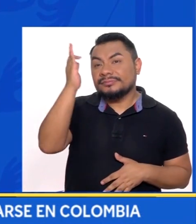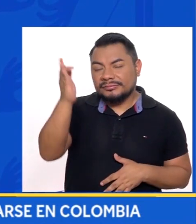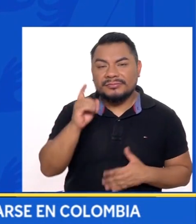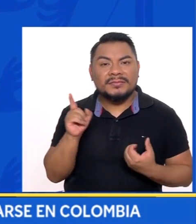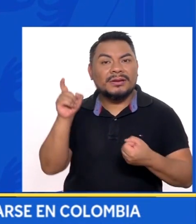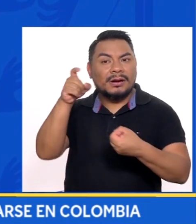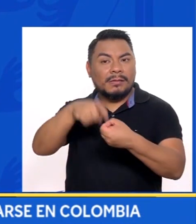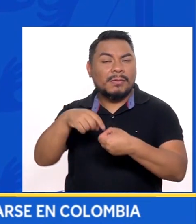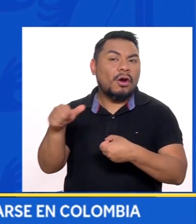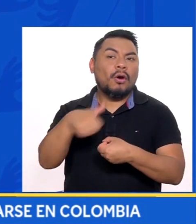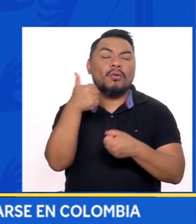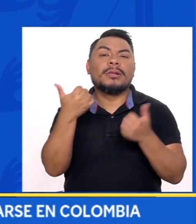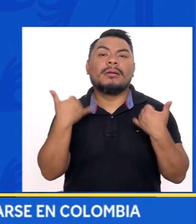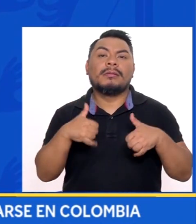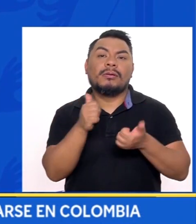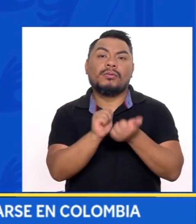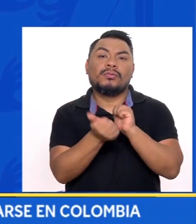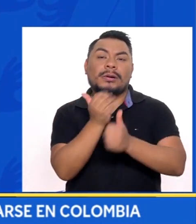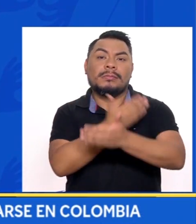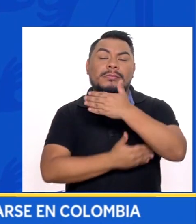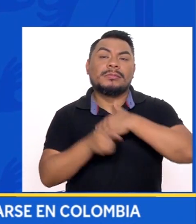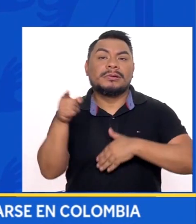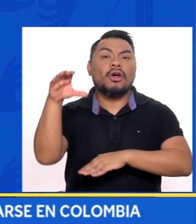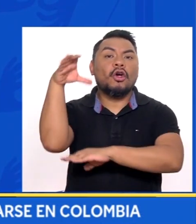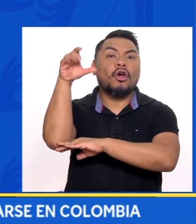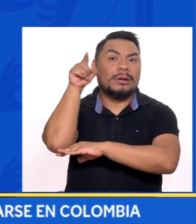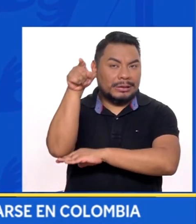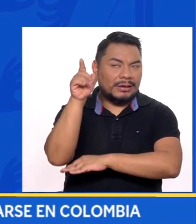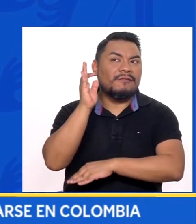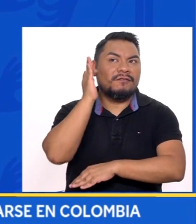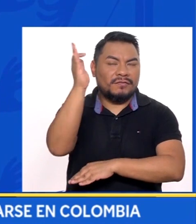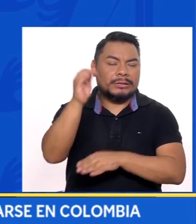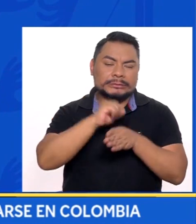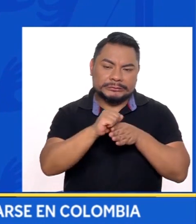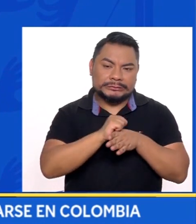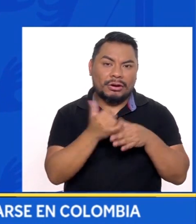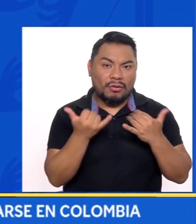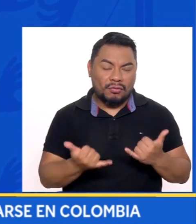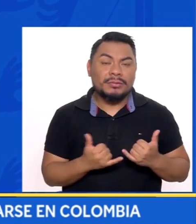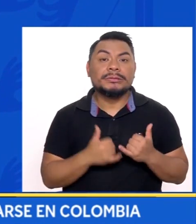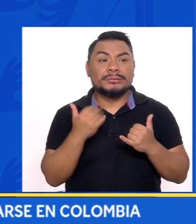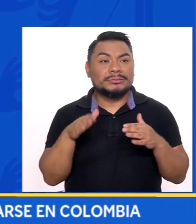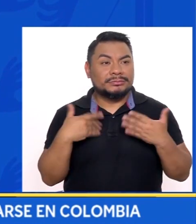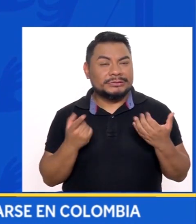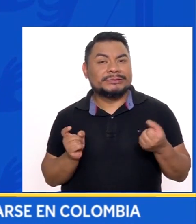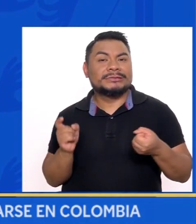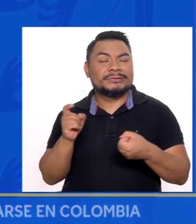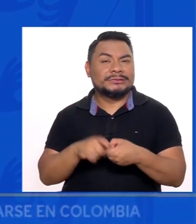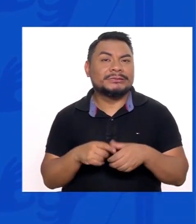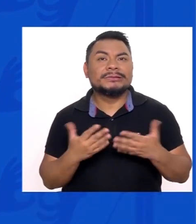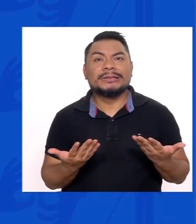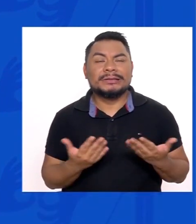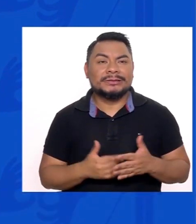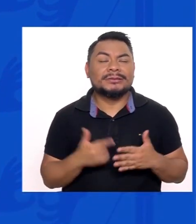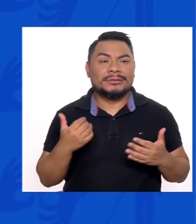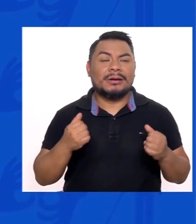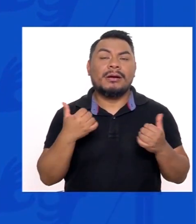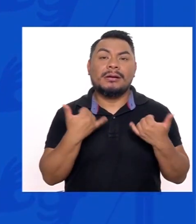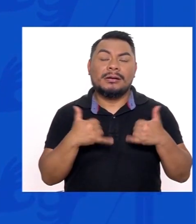Participar en el siguiente Para Panamericano Que viene Que es en Colombia Este... Poder clasificar A una